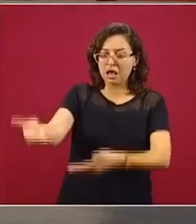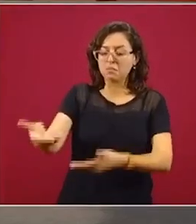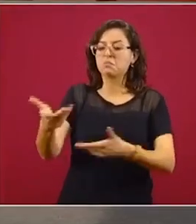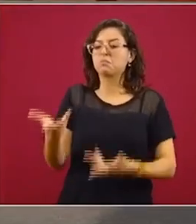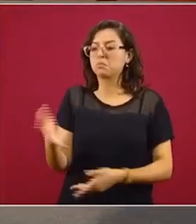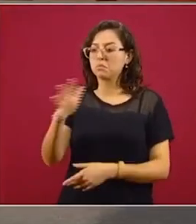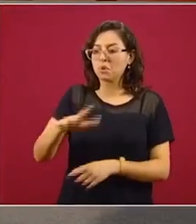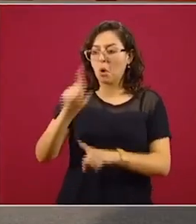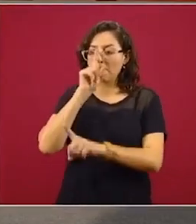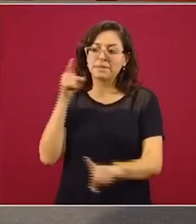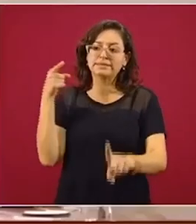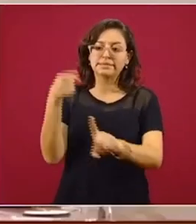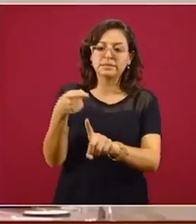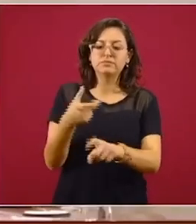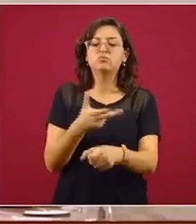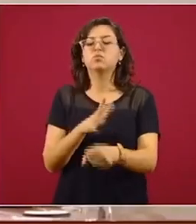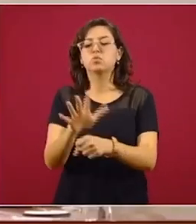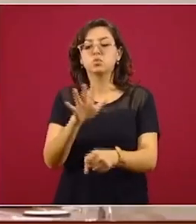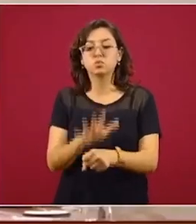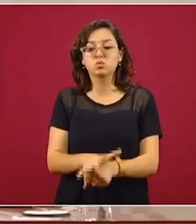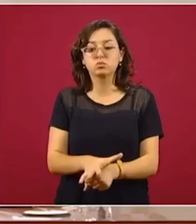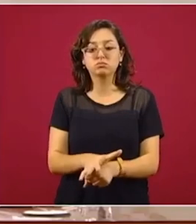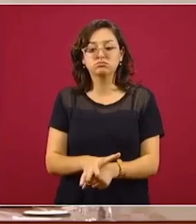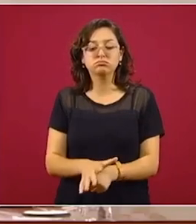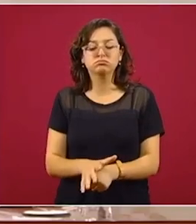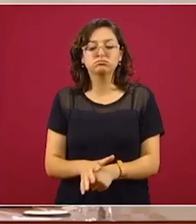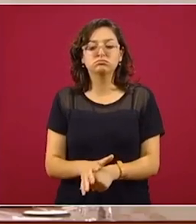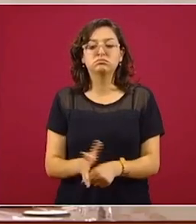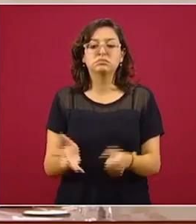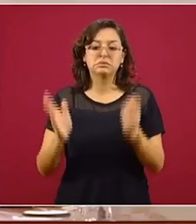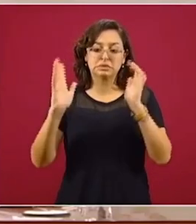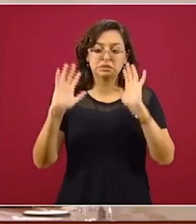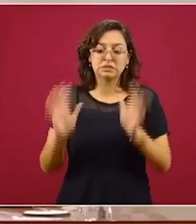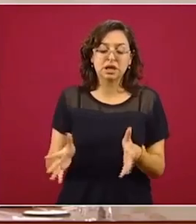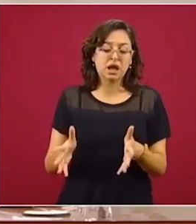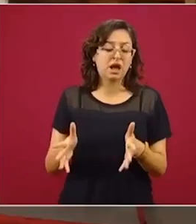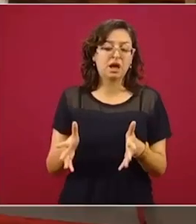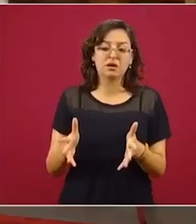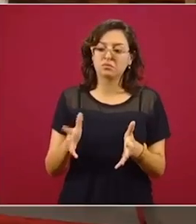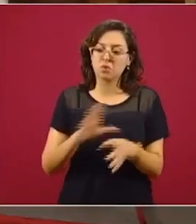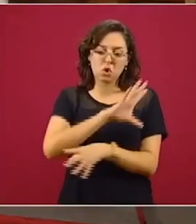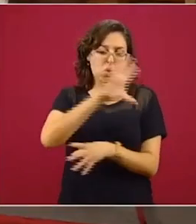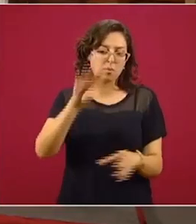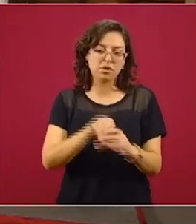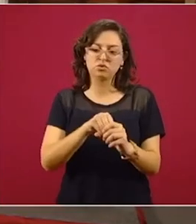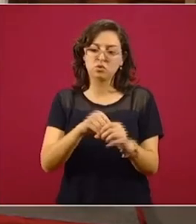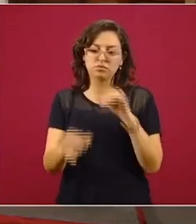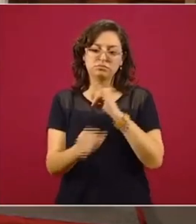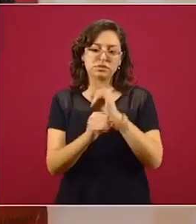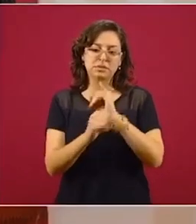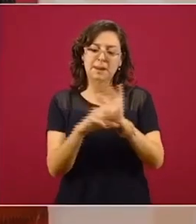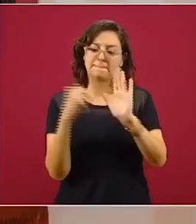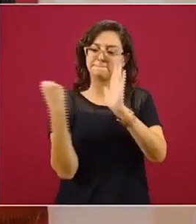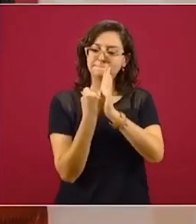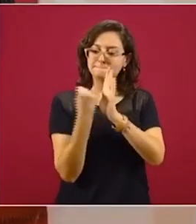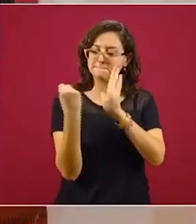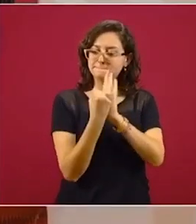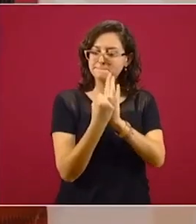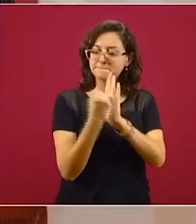constitutiva, con la duración de la sociedad, su objeto. Y esto ya viene con